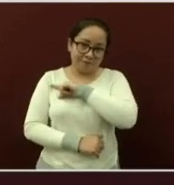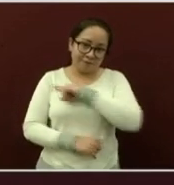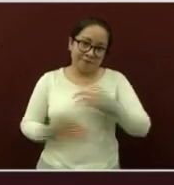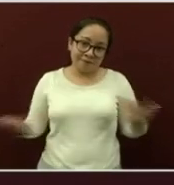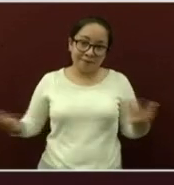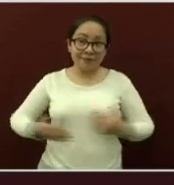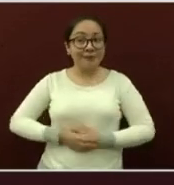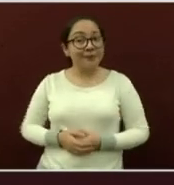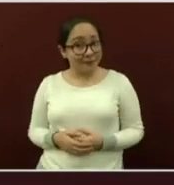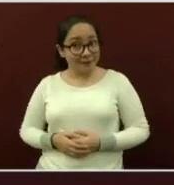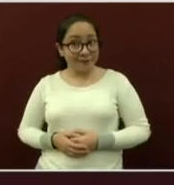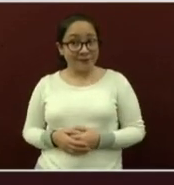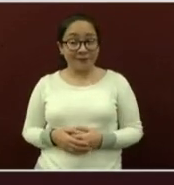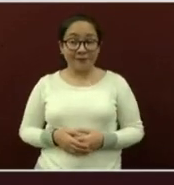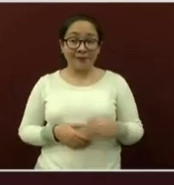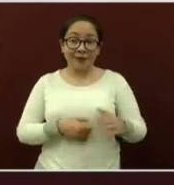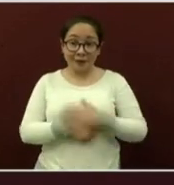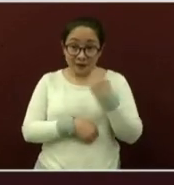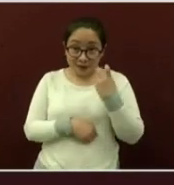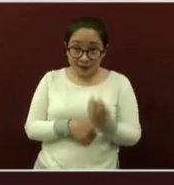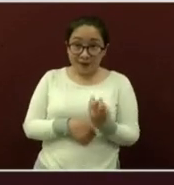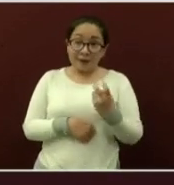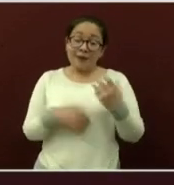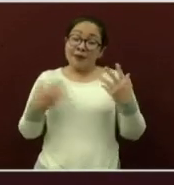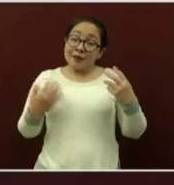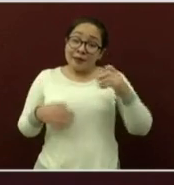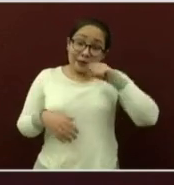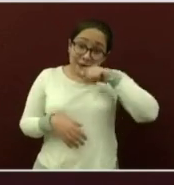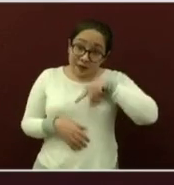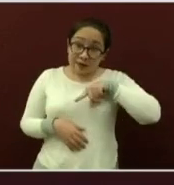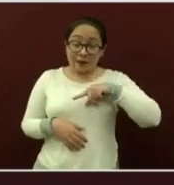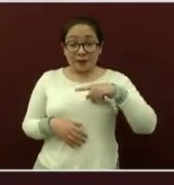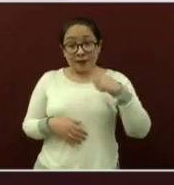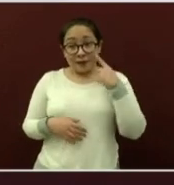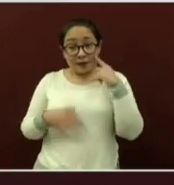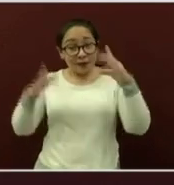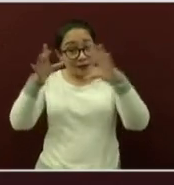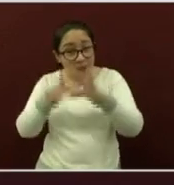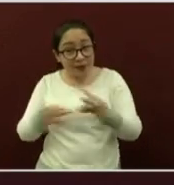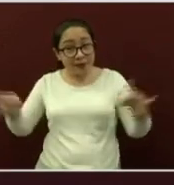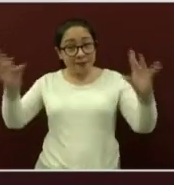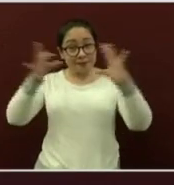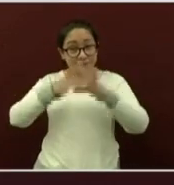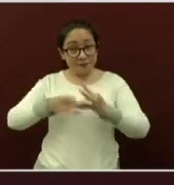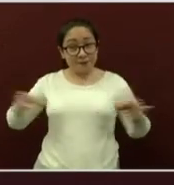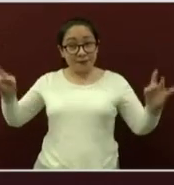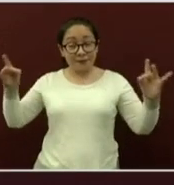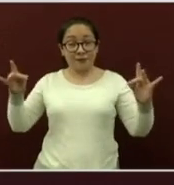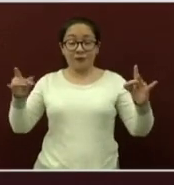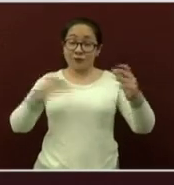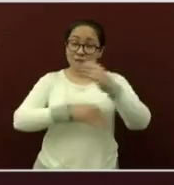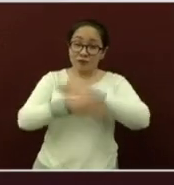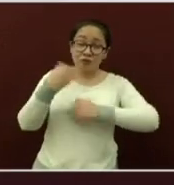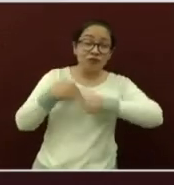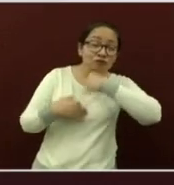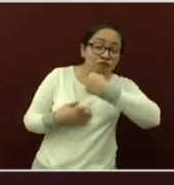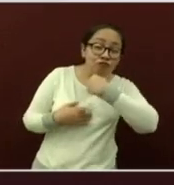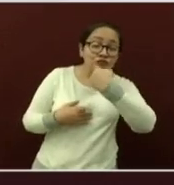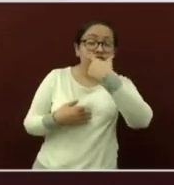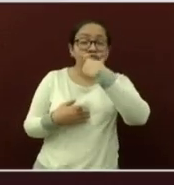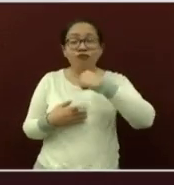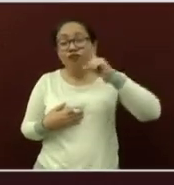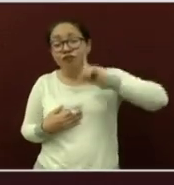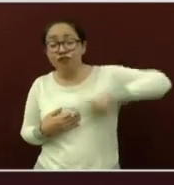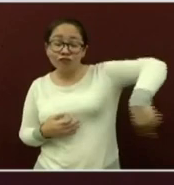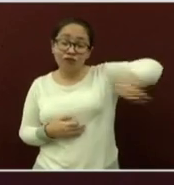es así veracruzanas y veracruzanos como también hago énfasis en que todas y todos los adultos mayores deben